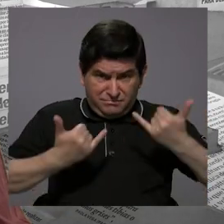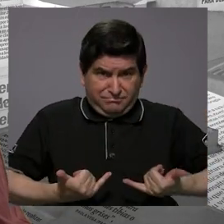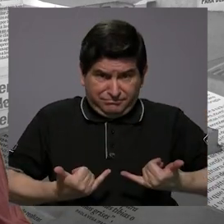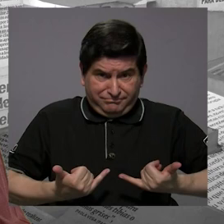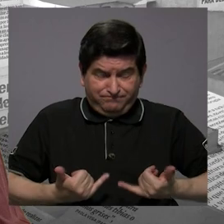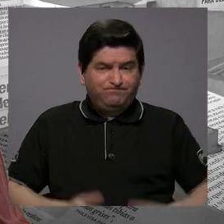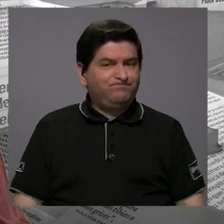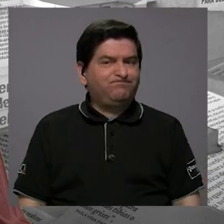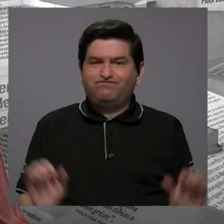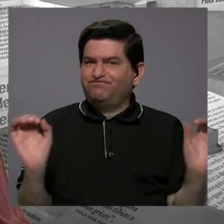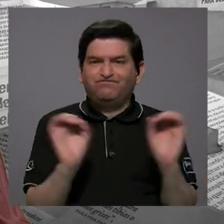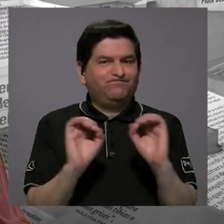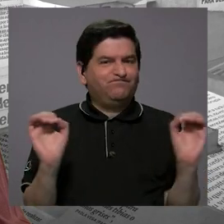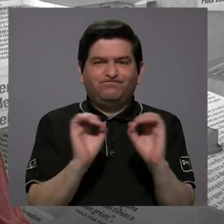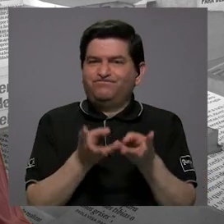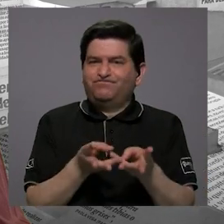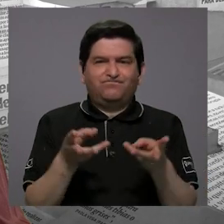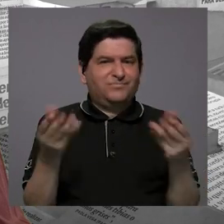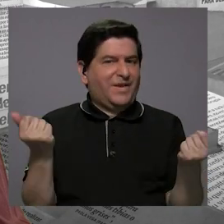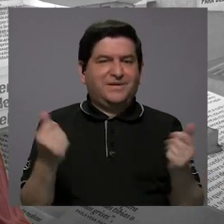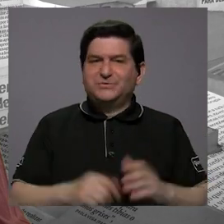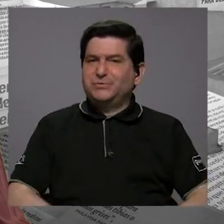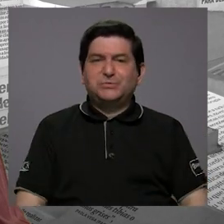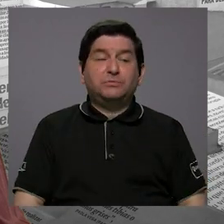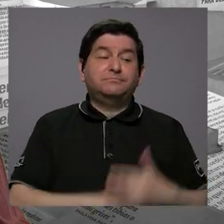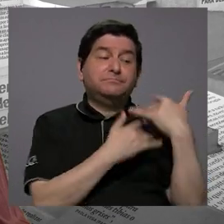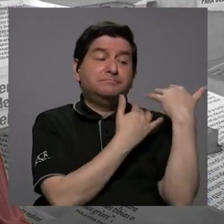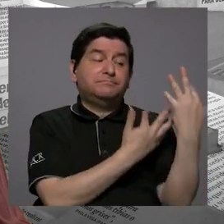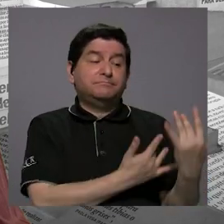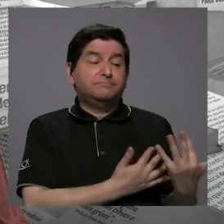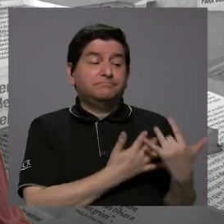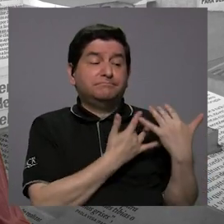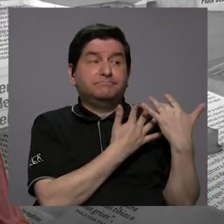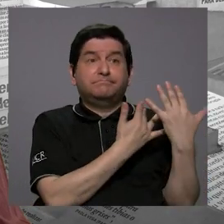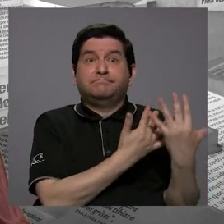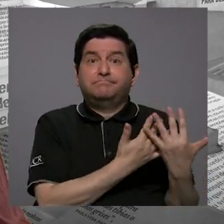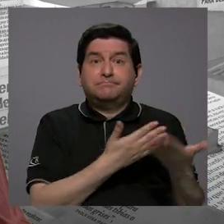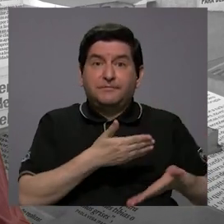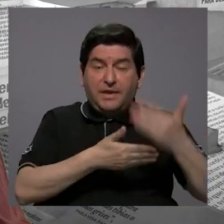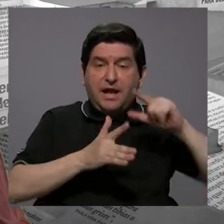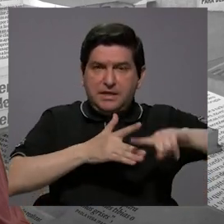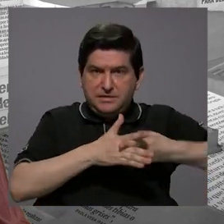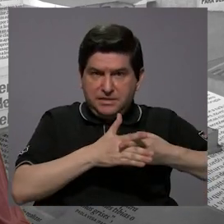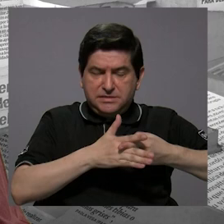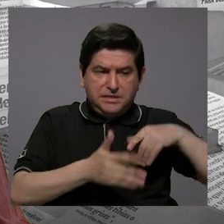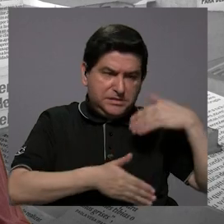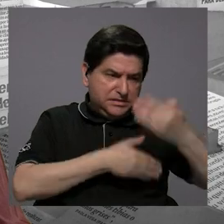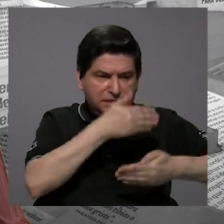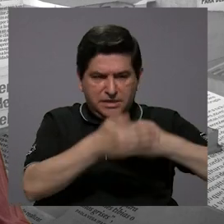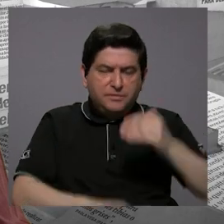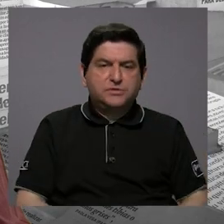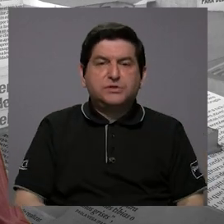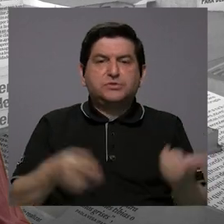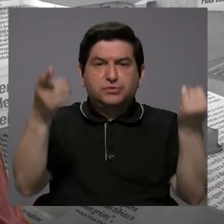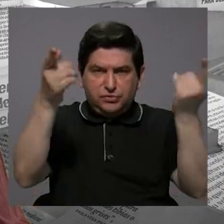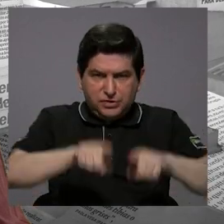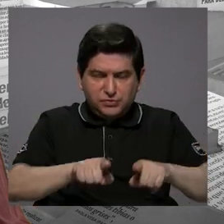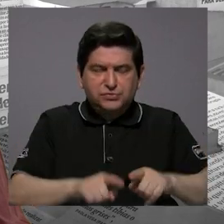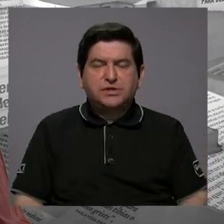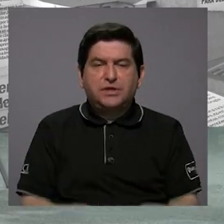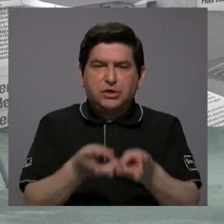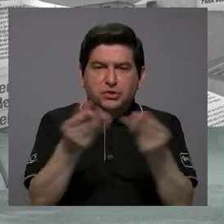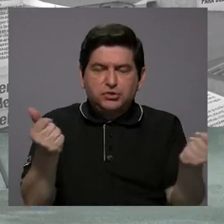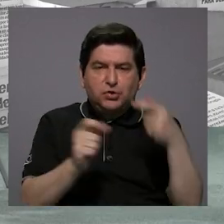de hoy, no hemos recibido una solución concreta. Estamos esperando, ¿verdad? Antes de iniciar ese movimiento, que se dé una solución